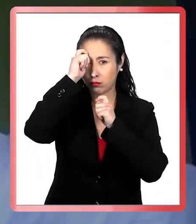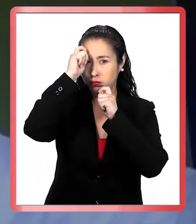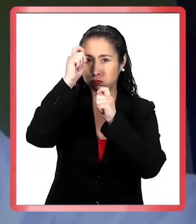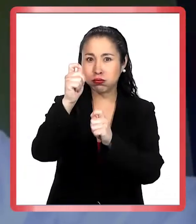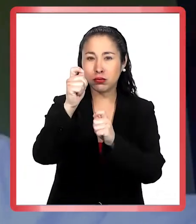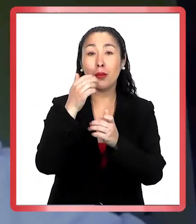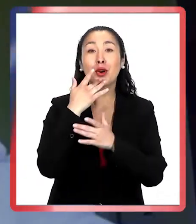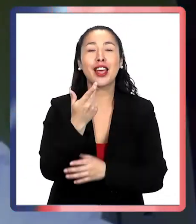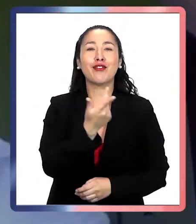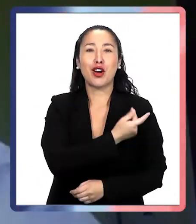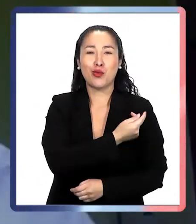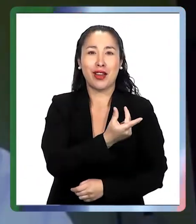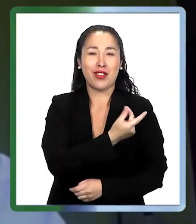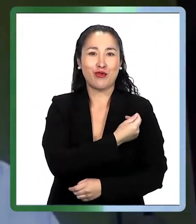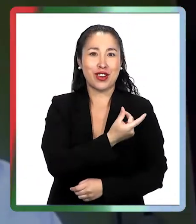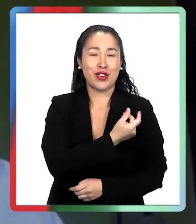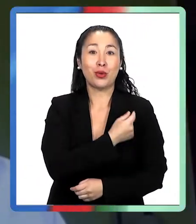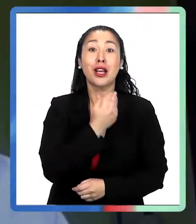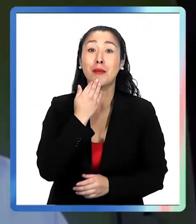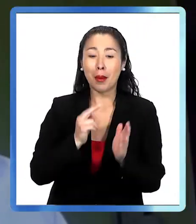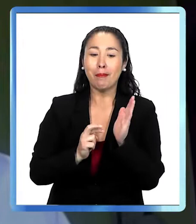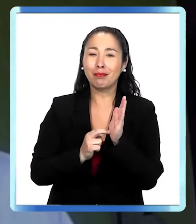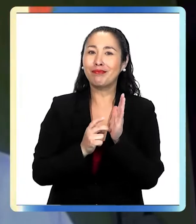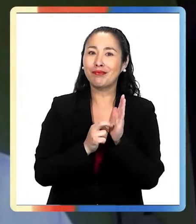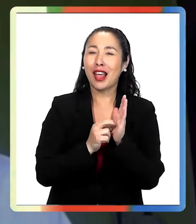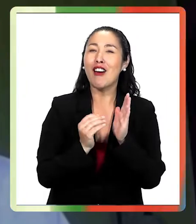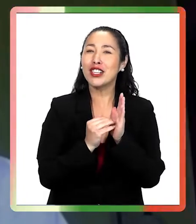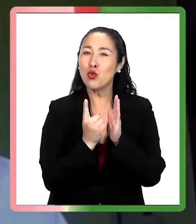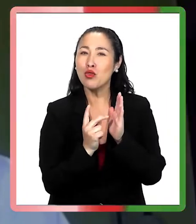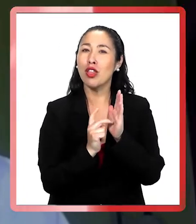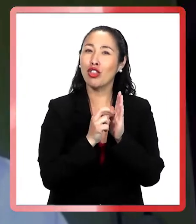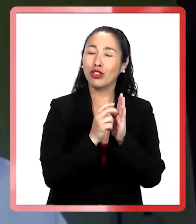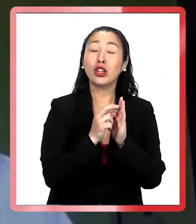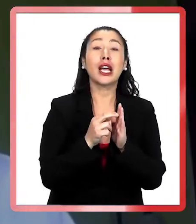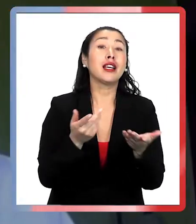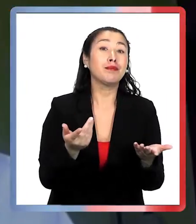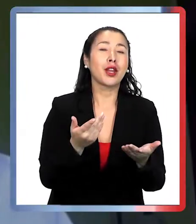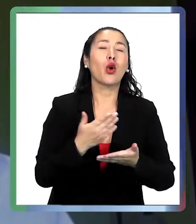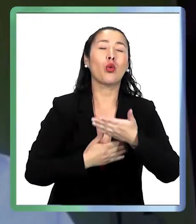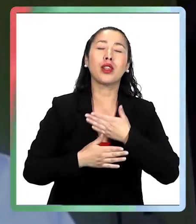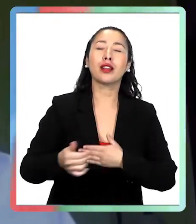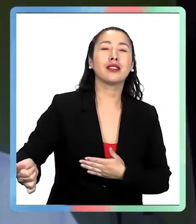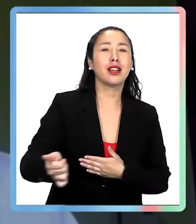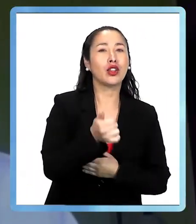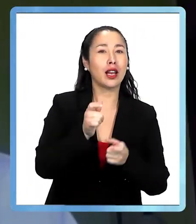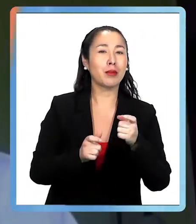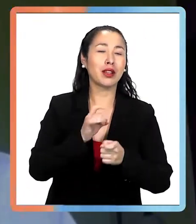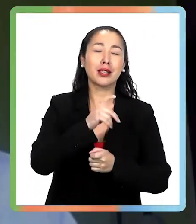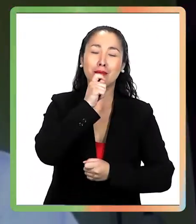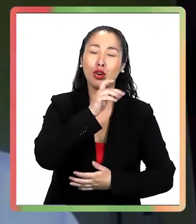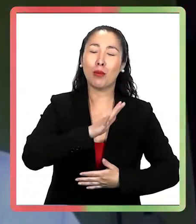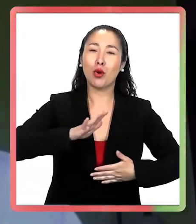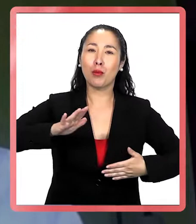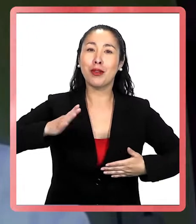sacarse el sombrero, ¿no es cierto?, por la vacunación y por el paso a paso y cuidados que todos los chilenos nos hemos